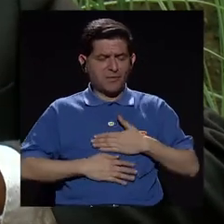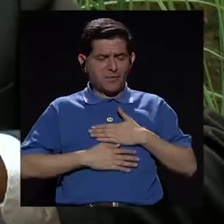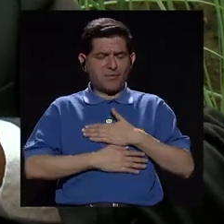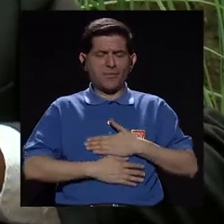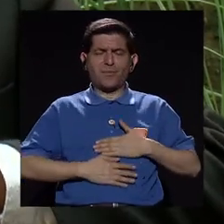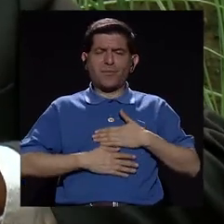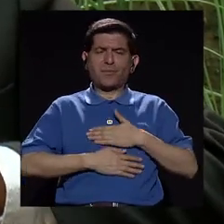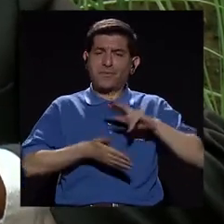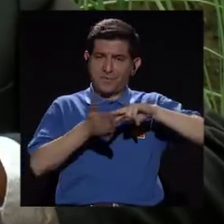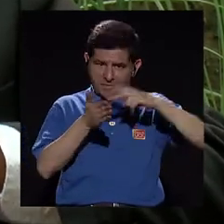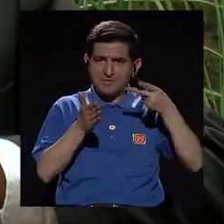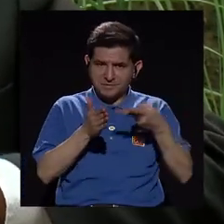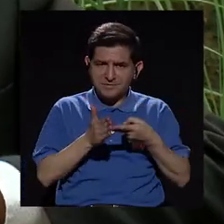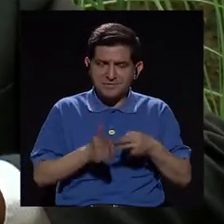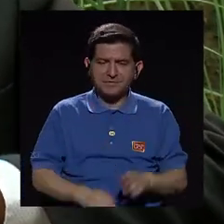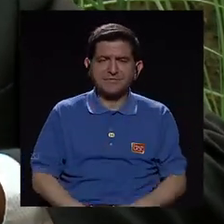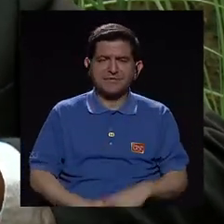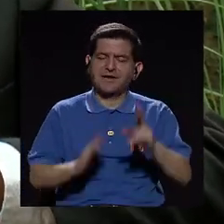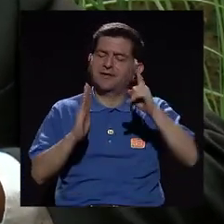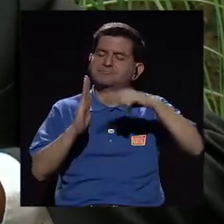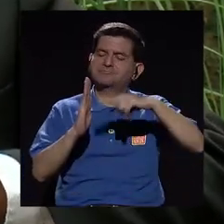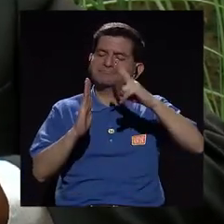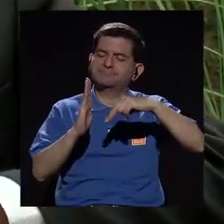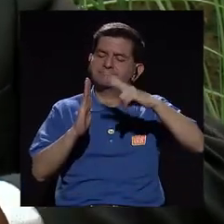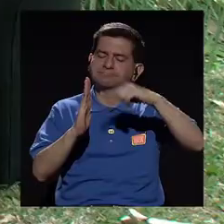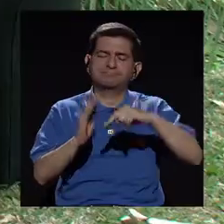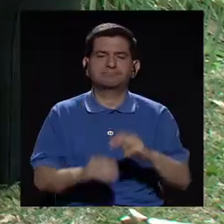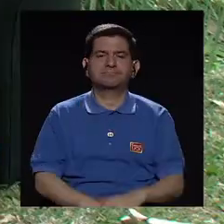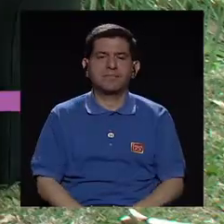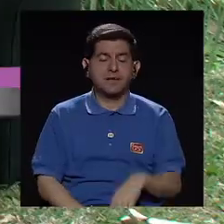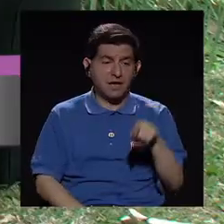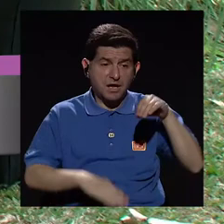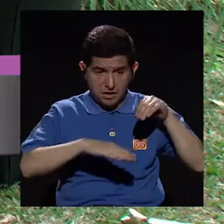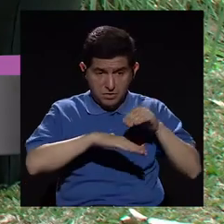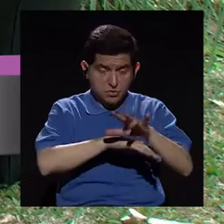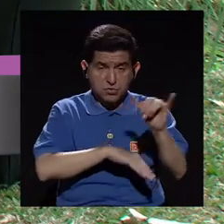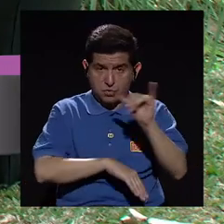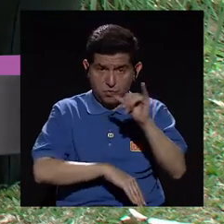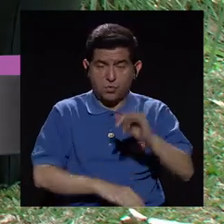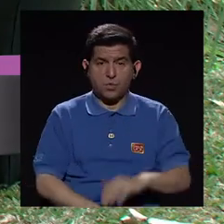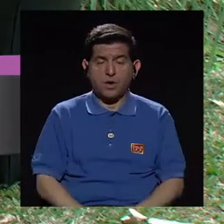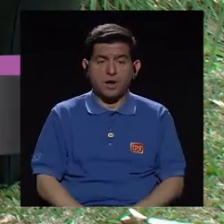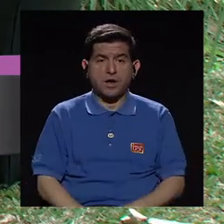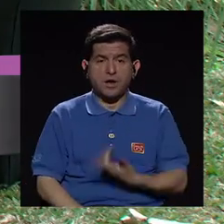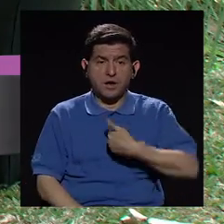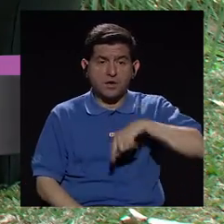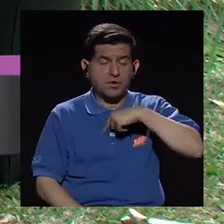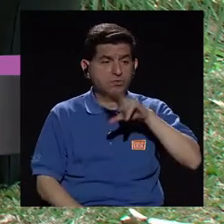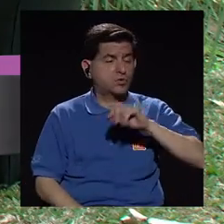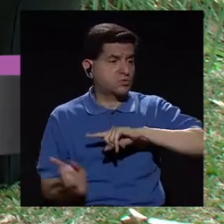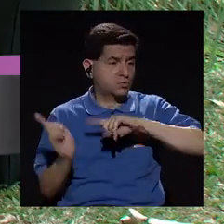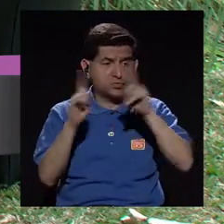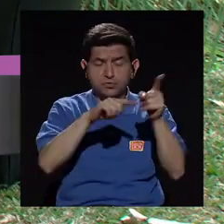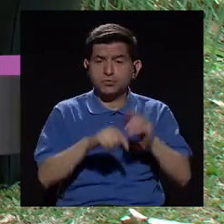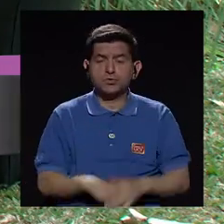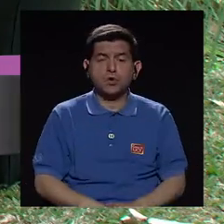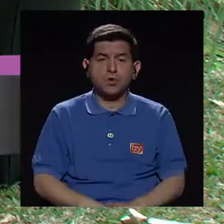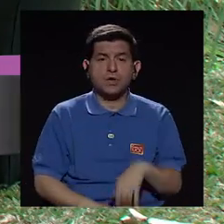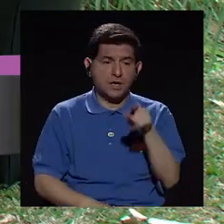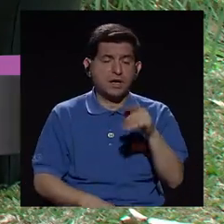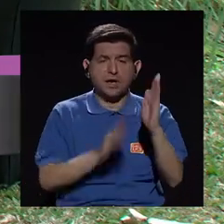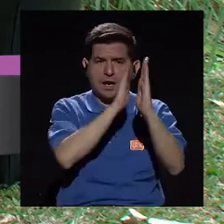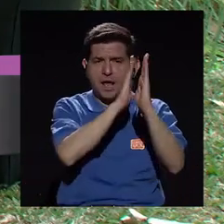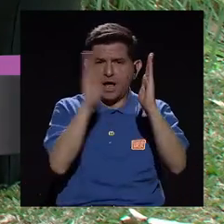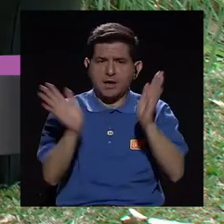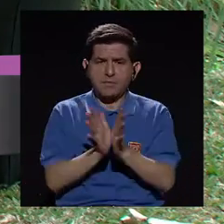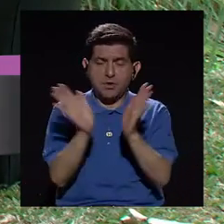placer, el gozo que significa leer. Y esto repercute también en que no vayamos a las bibliotecas públicas